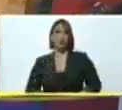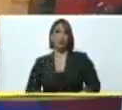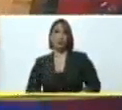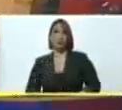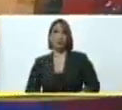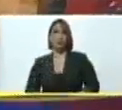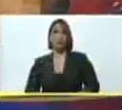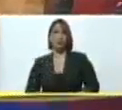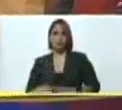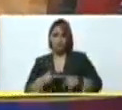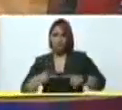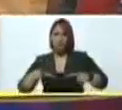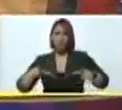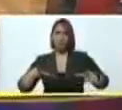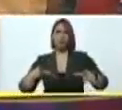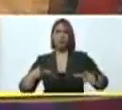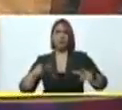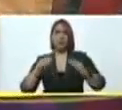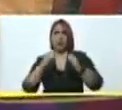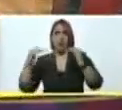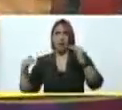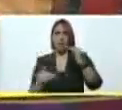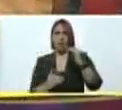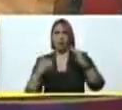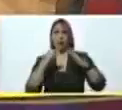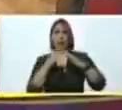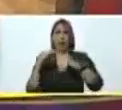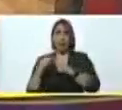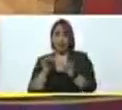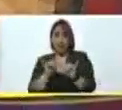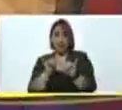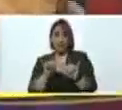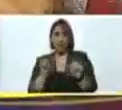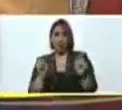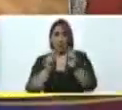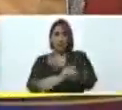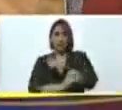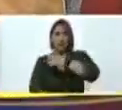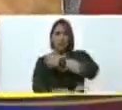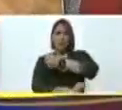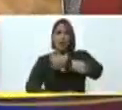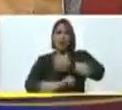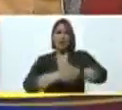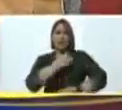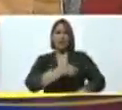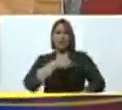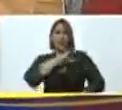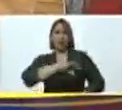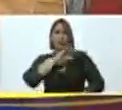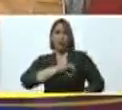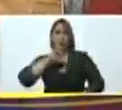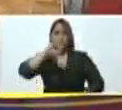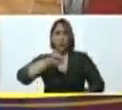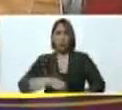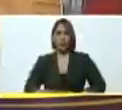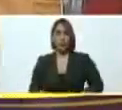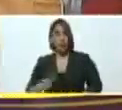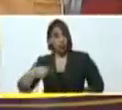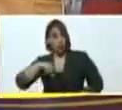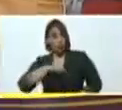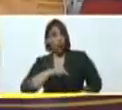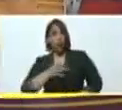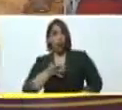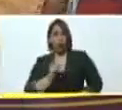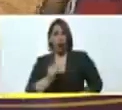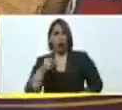este espacio, la parte de abajo de su casa, para convertirla en una base de emisiones socialistas. Y nosotros estamos